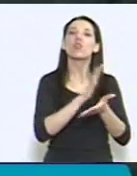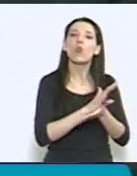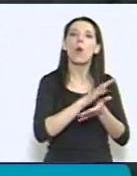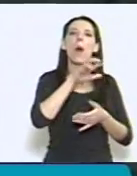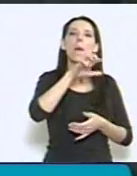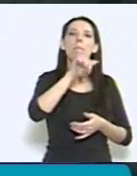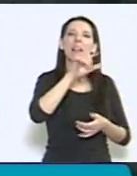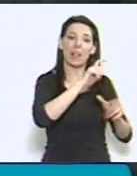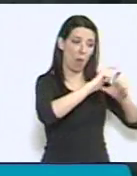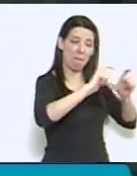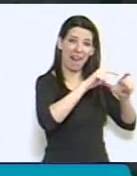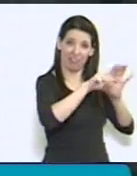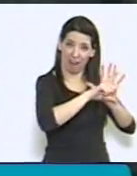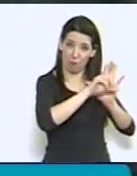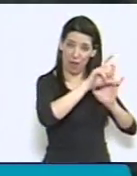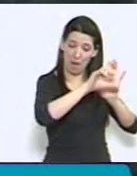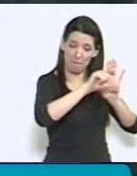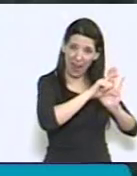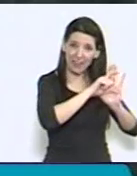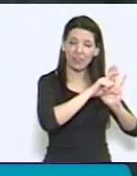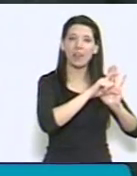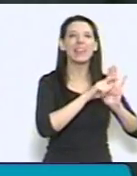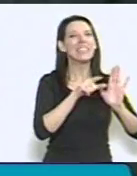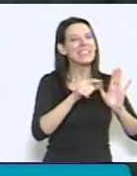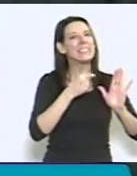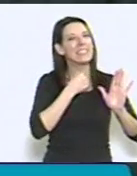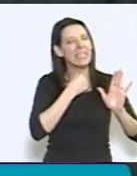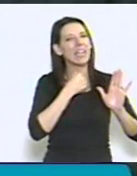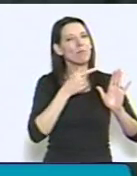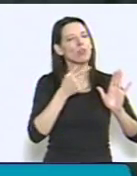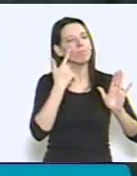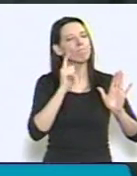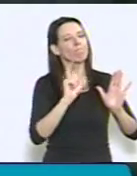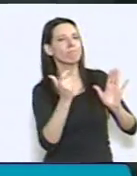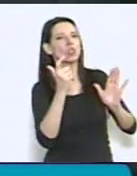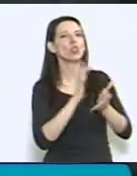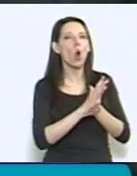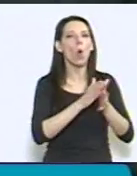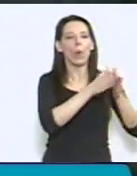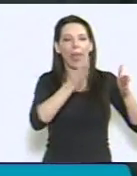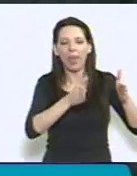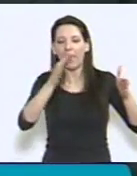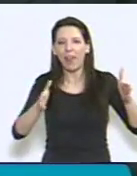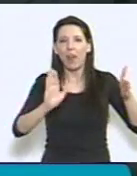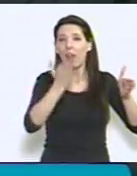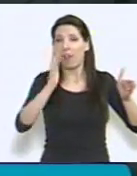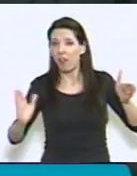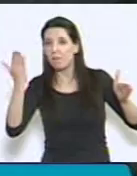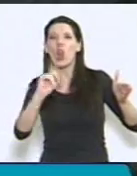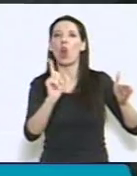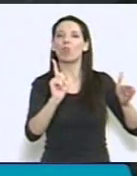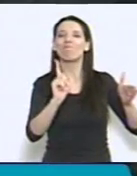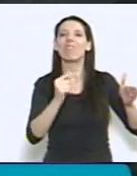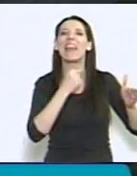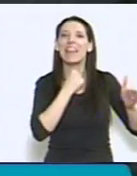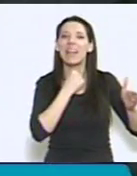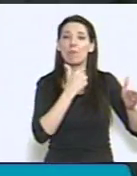plantearemos modificar la periodicidad en la movilidad, llevándola trimestral en lugar